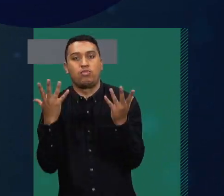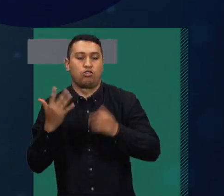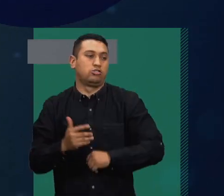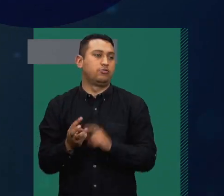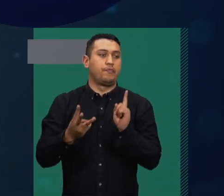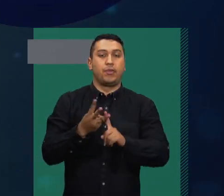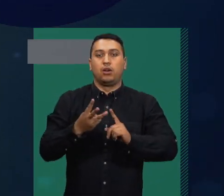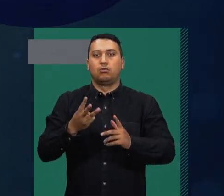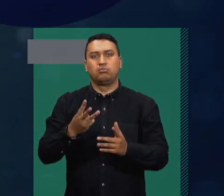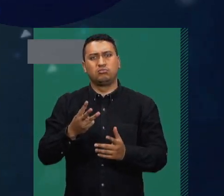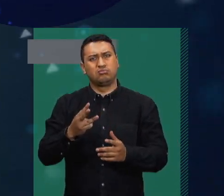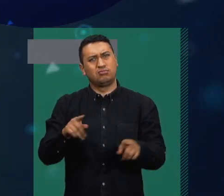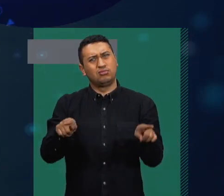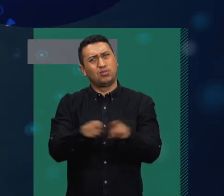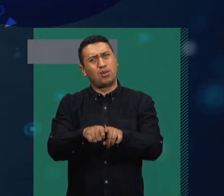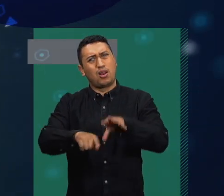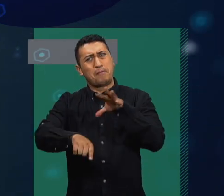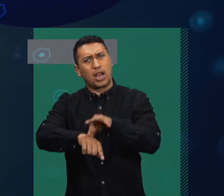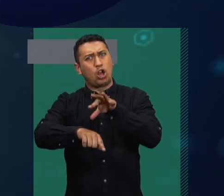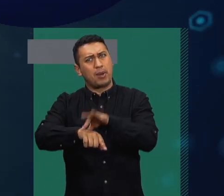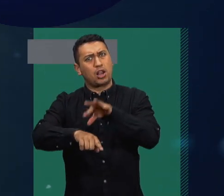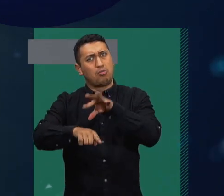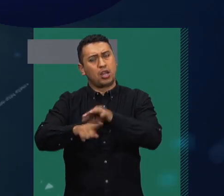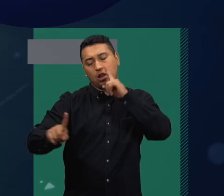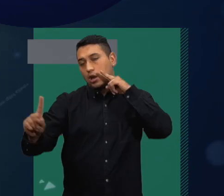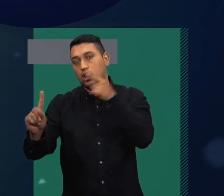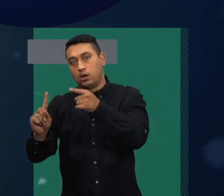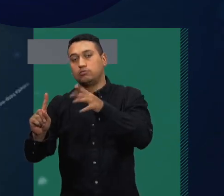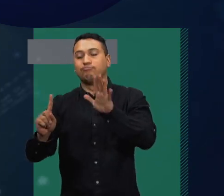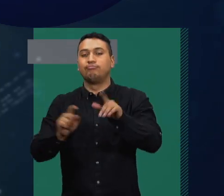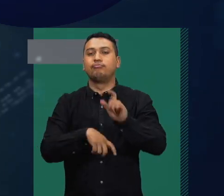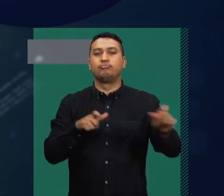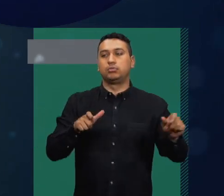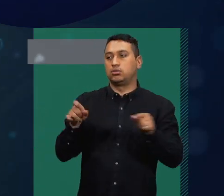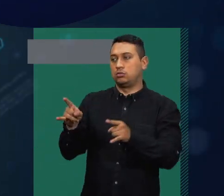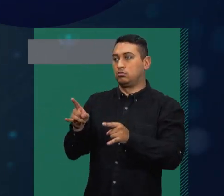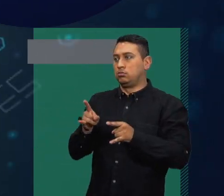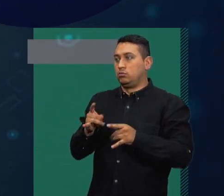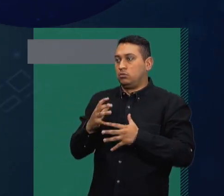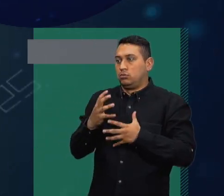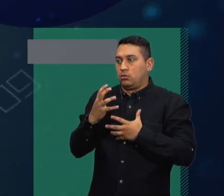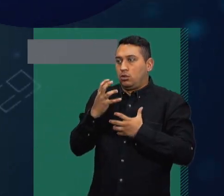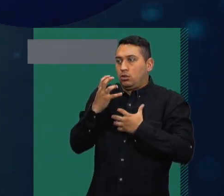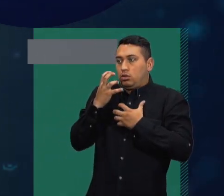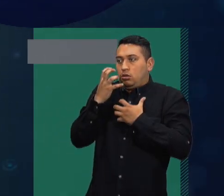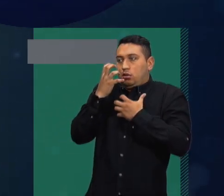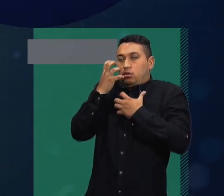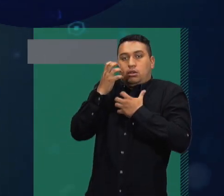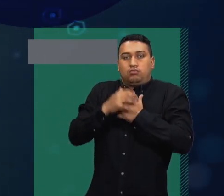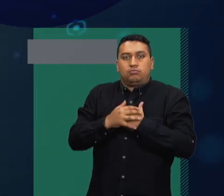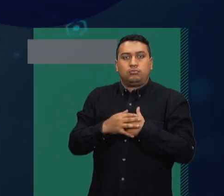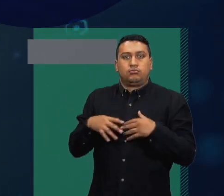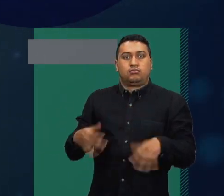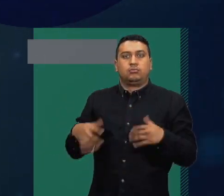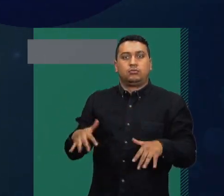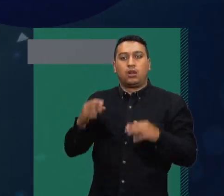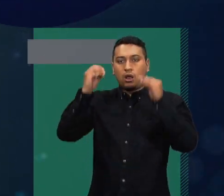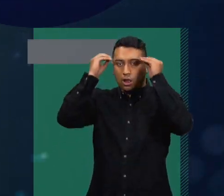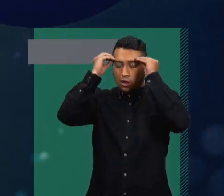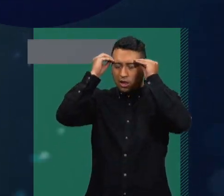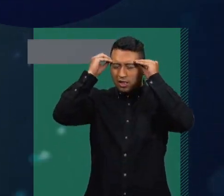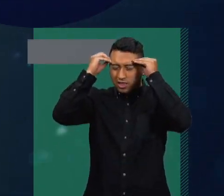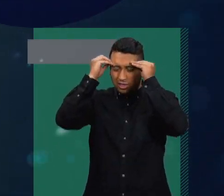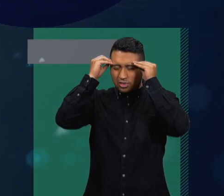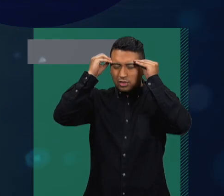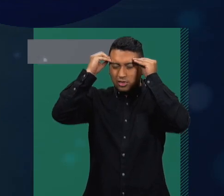en las compras que va a hacer en la semana y en cosas particulares. Si de pronto un accidente agrario o un robo, pero no está pensando en esto todo el día y